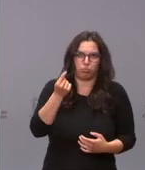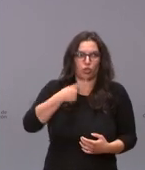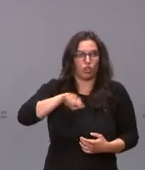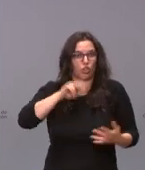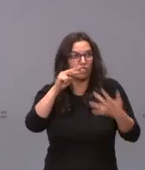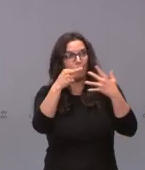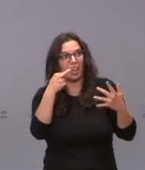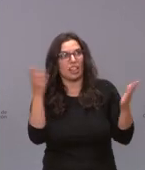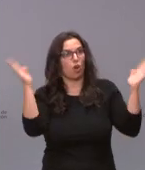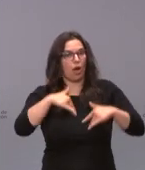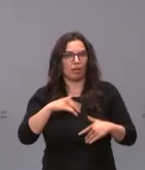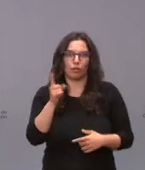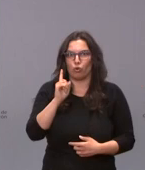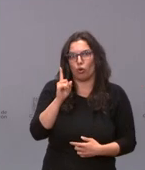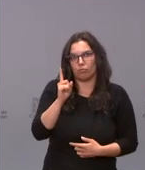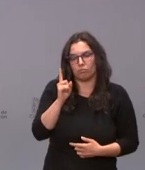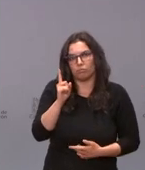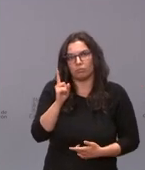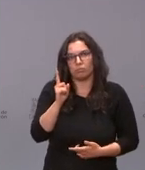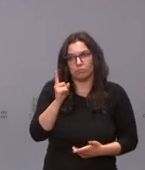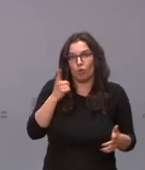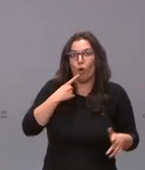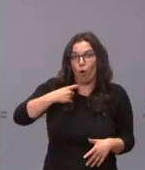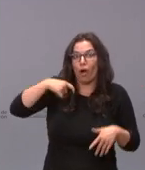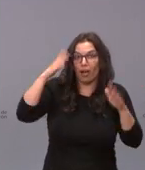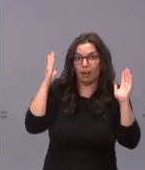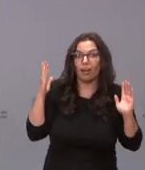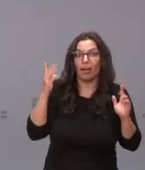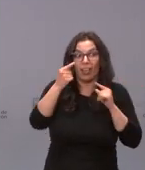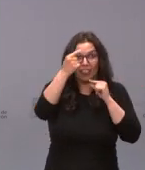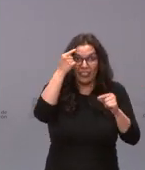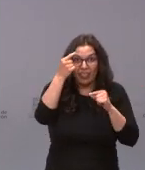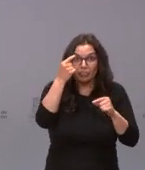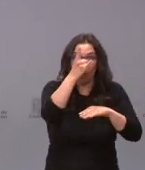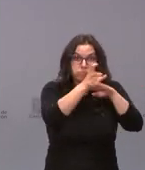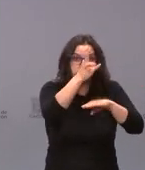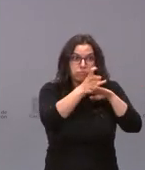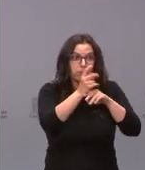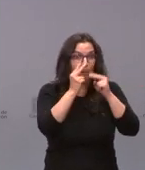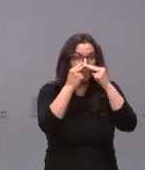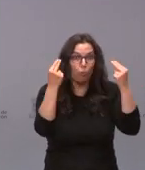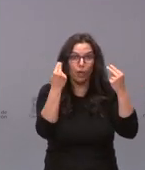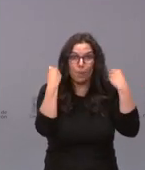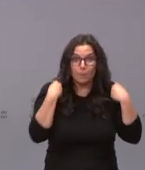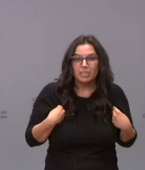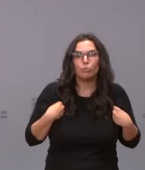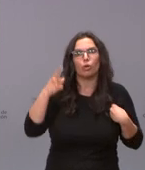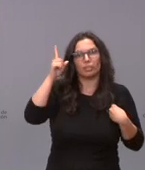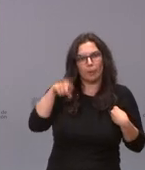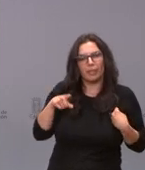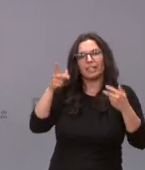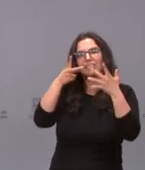transparentes ya me gustaría a mí tener esta lista y estos datos extraíbles en los 700 y pico asesores